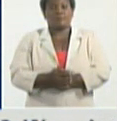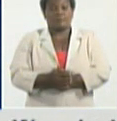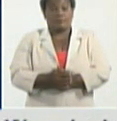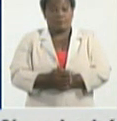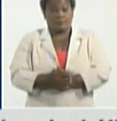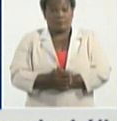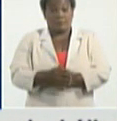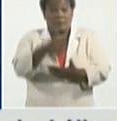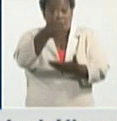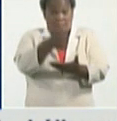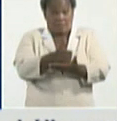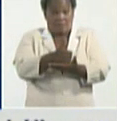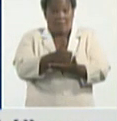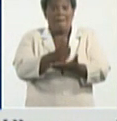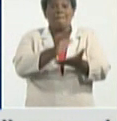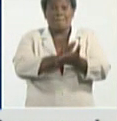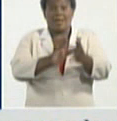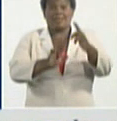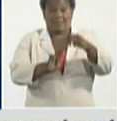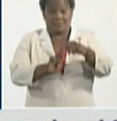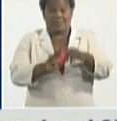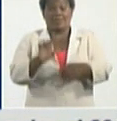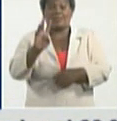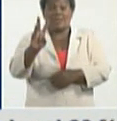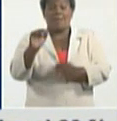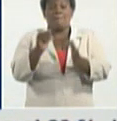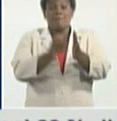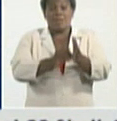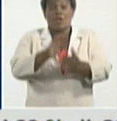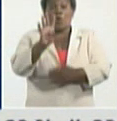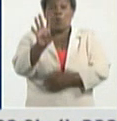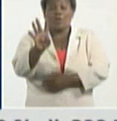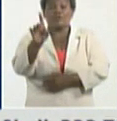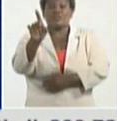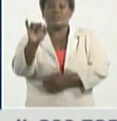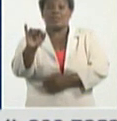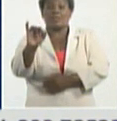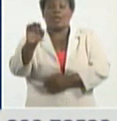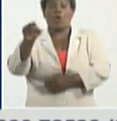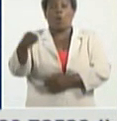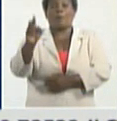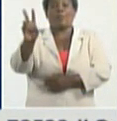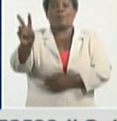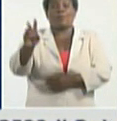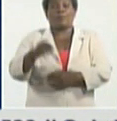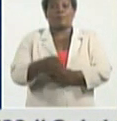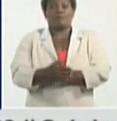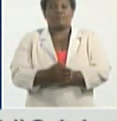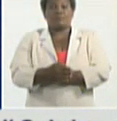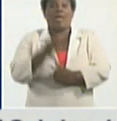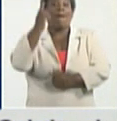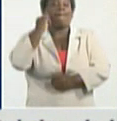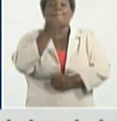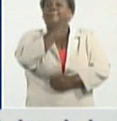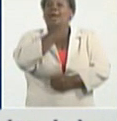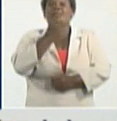cabecera de Matanzas, con 3.417,2. Martí,